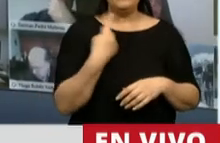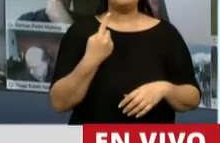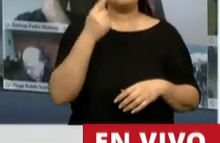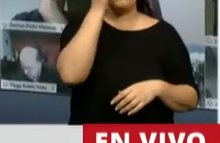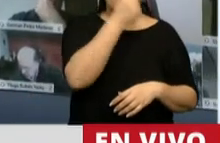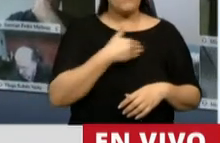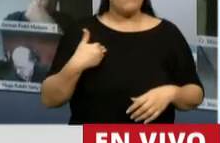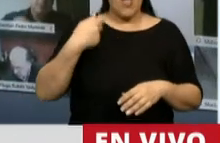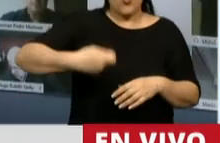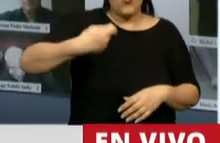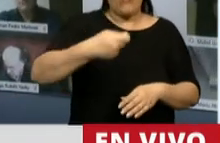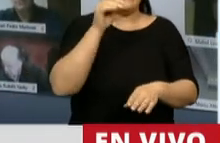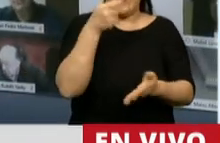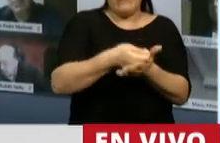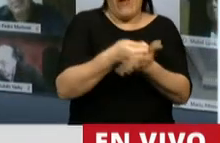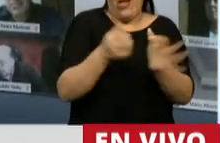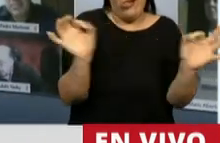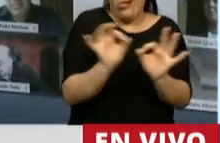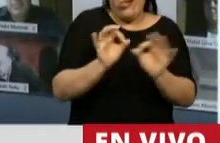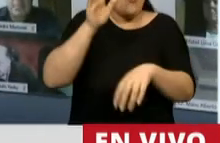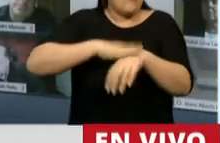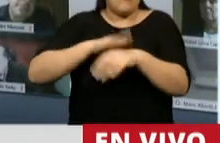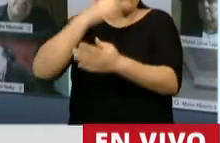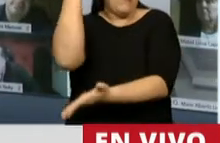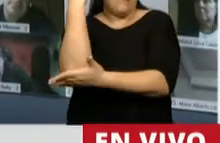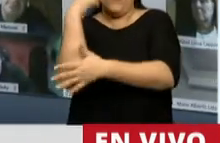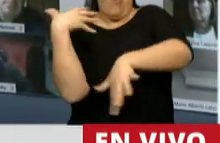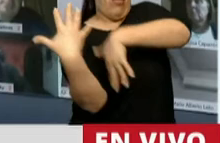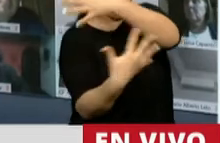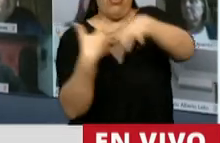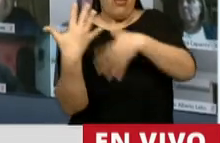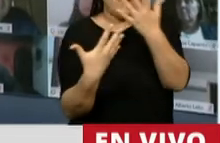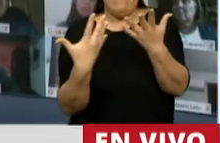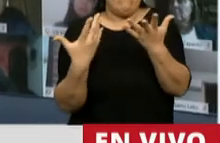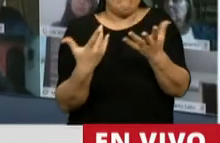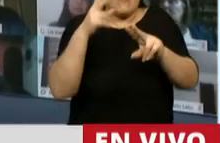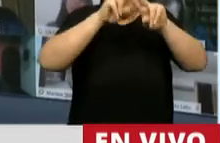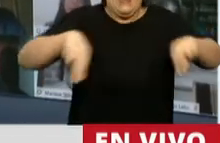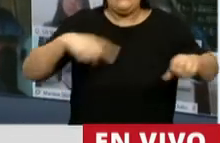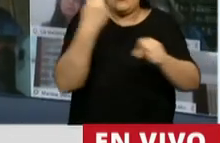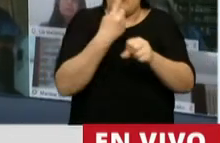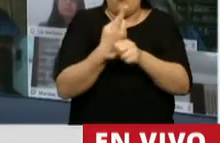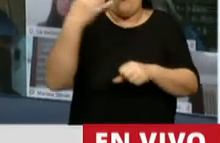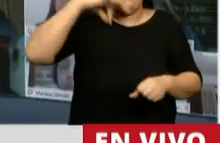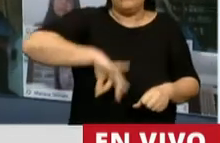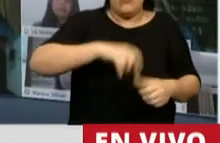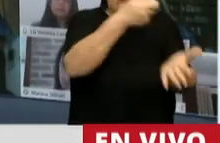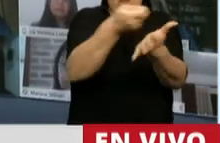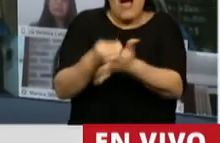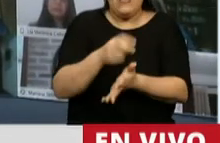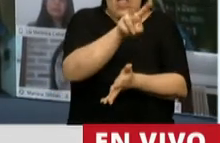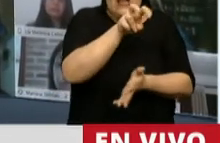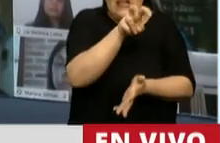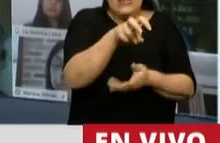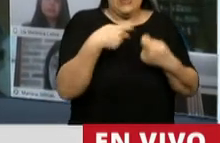dejen de pagar la cuota, apremiados por el desastre económico que vivimos, y los jardines no tienen forma de pagar los sueldos, el alquiler y los gastos.